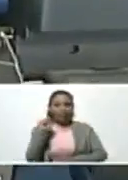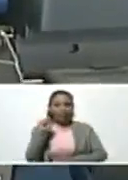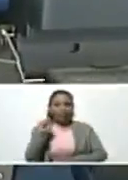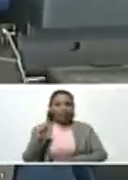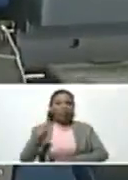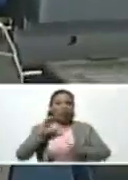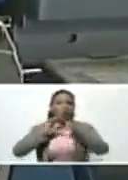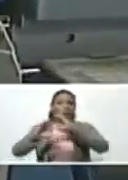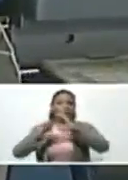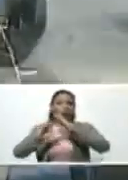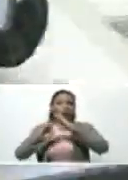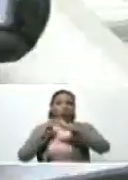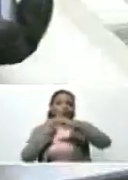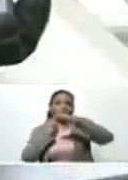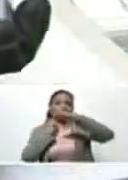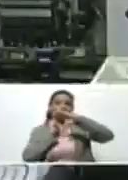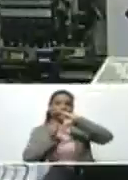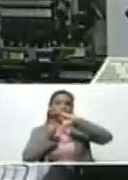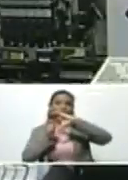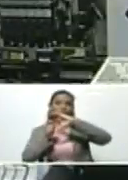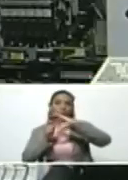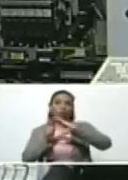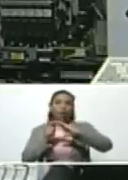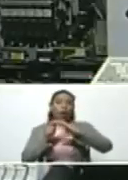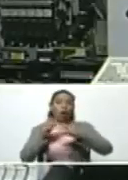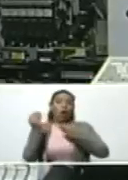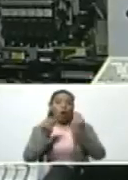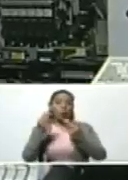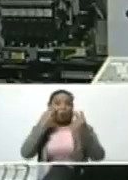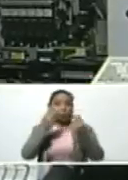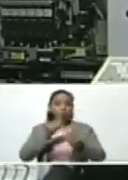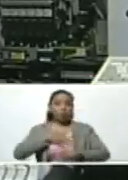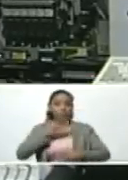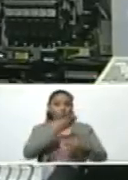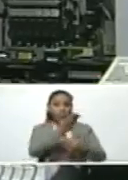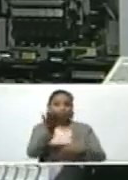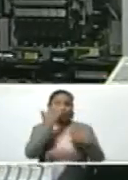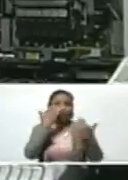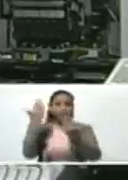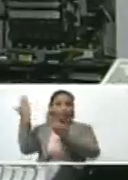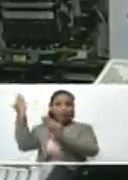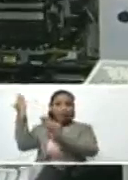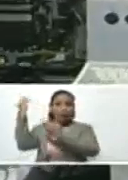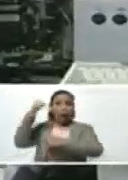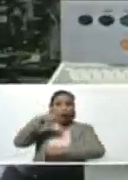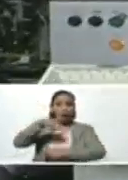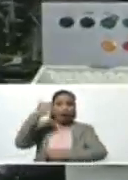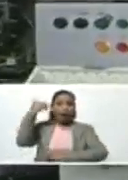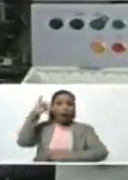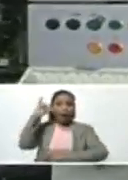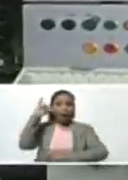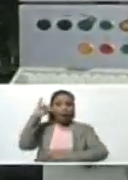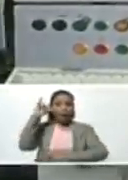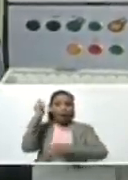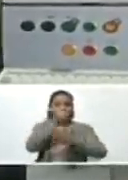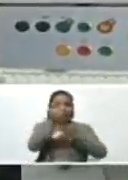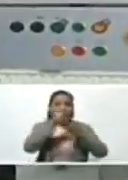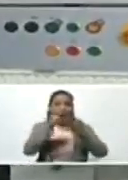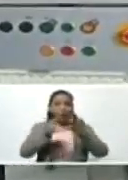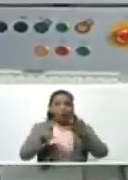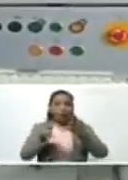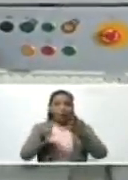electrónicos. Como bien pueden visualizar, acá tenemos lo que es la línea de